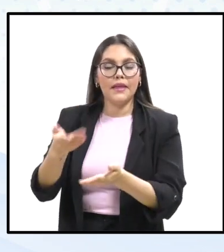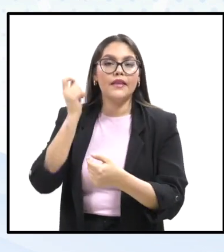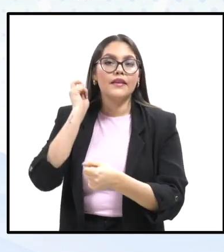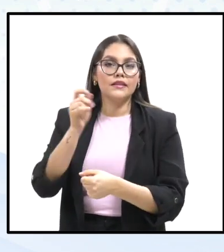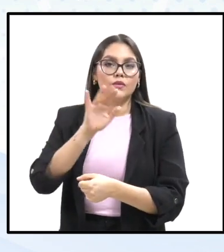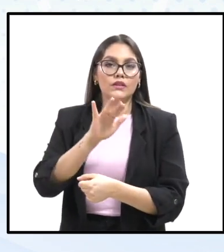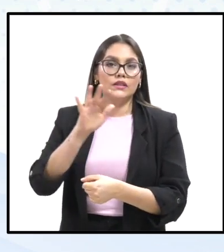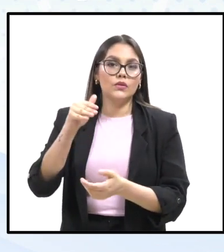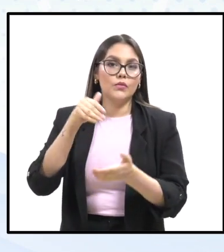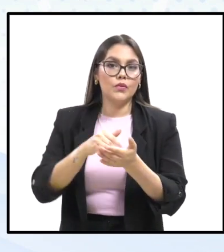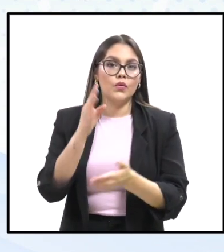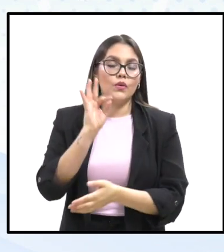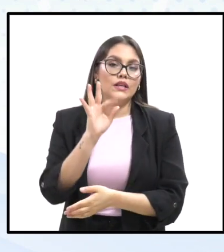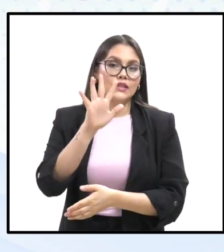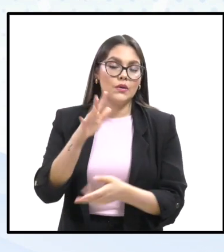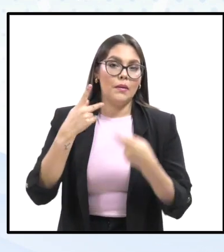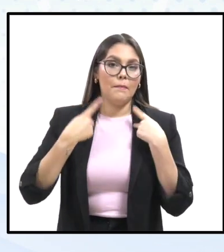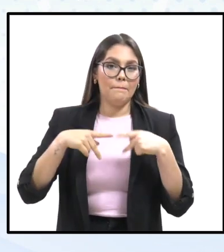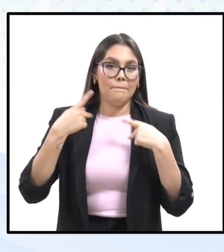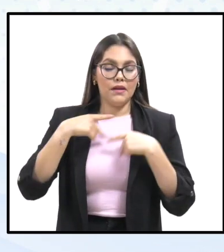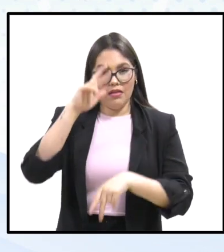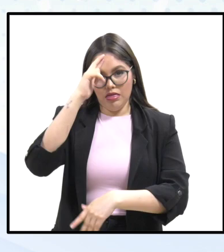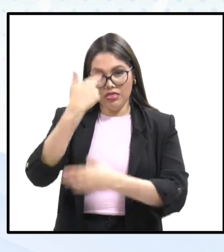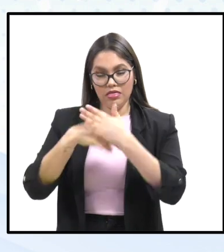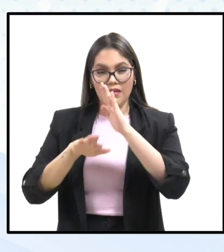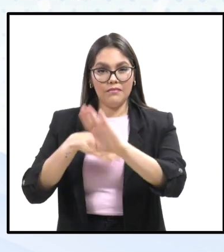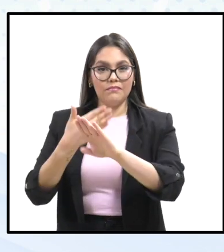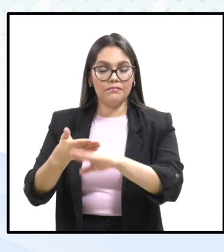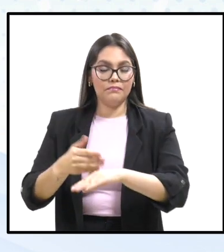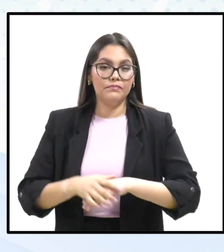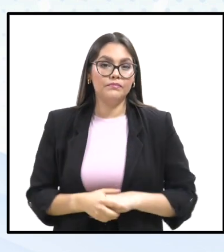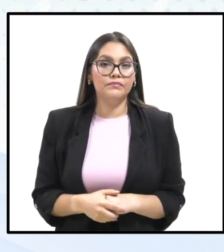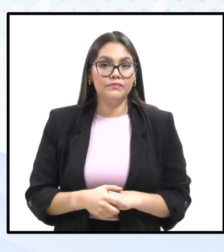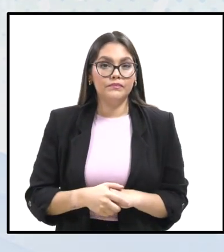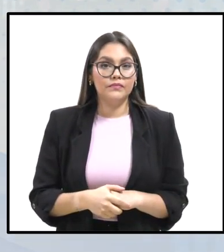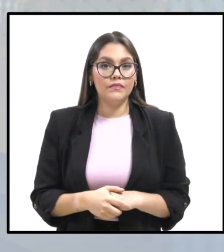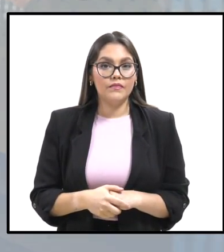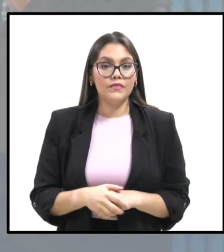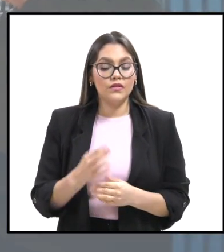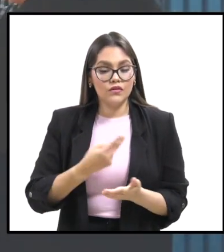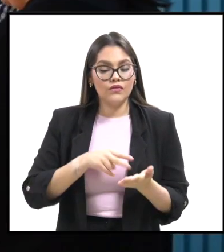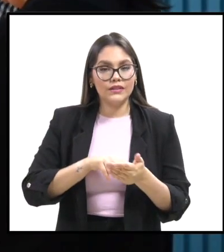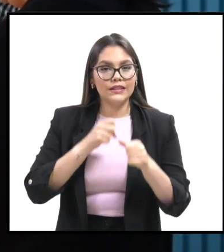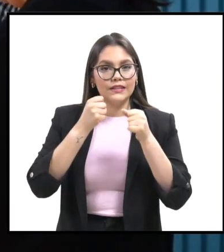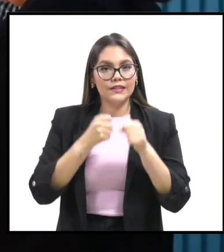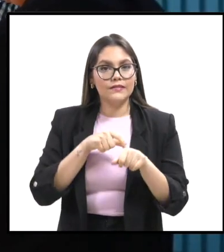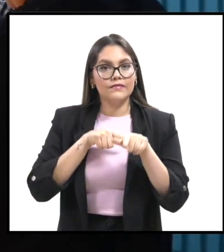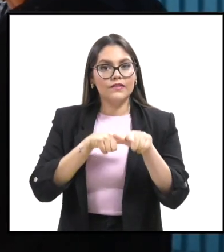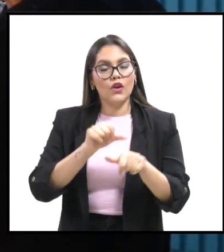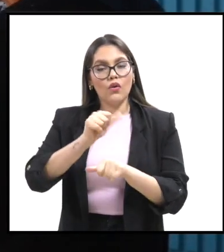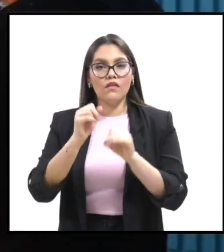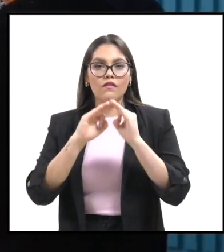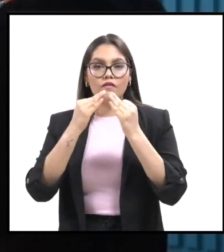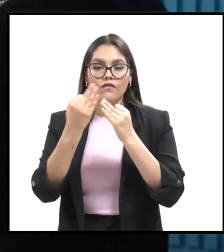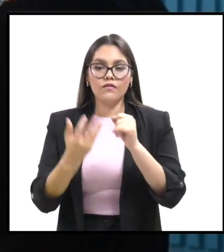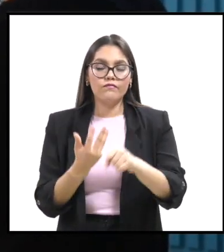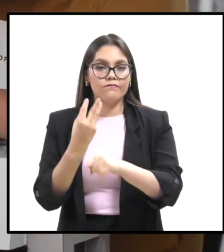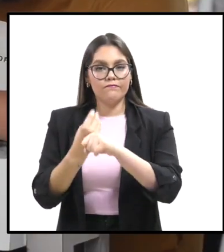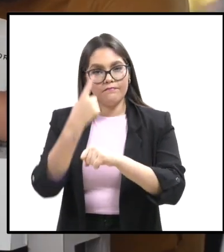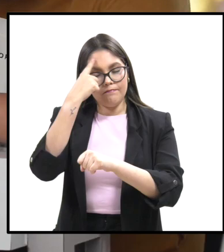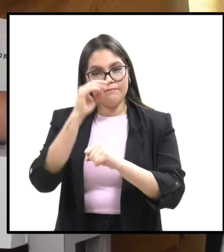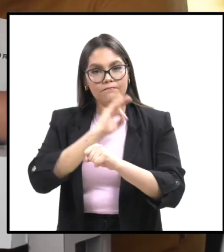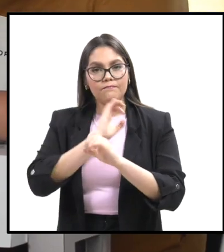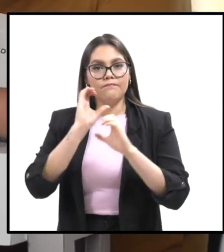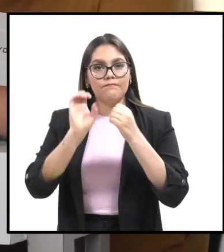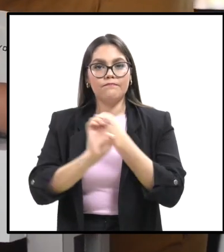beneficio de 55.045 personas agraviadas. Se continuó con la consolidación de medios alternativos